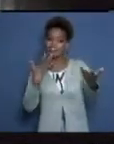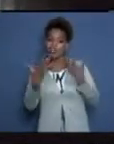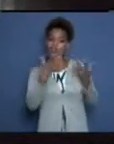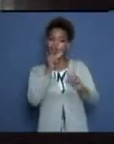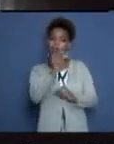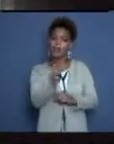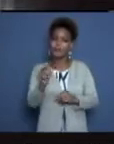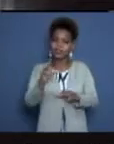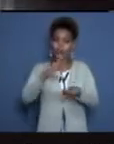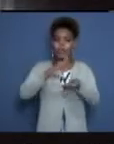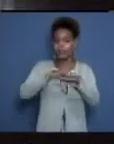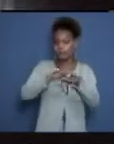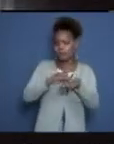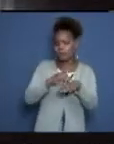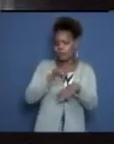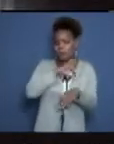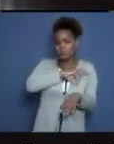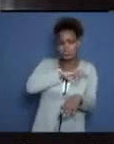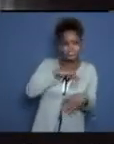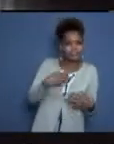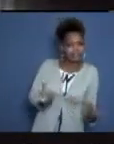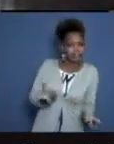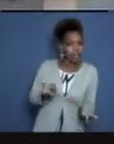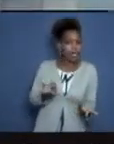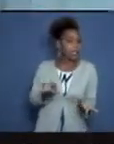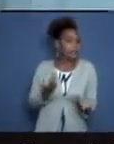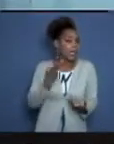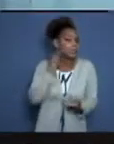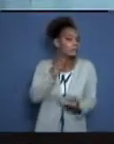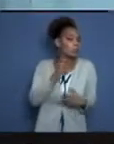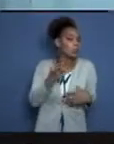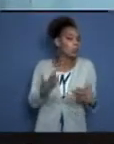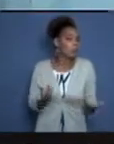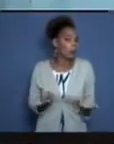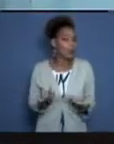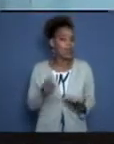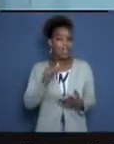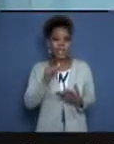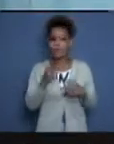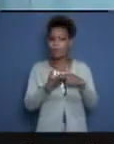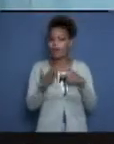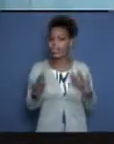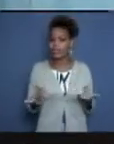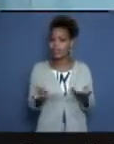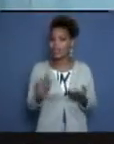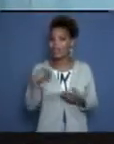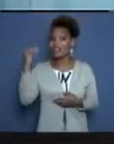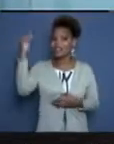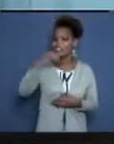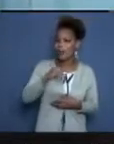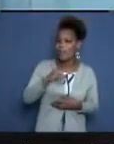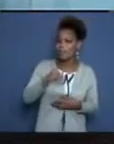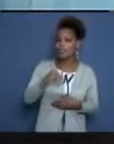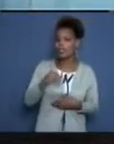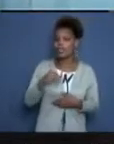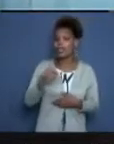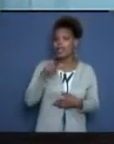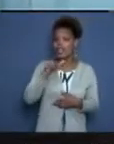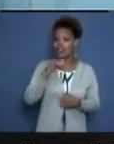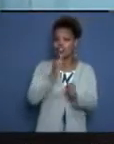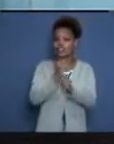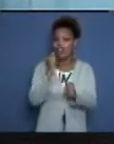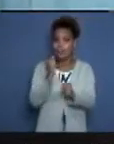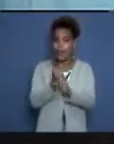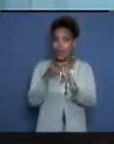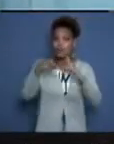se sentía, cómo lo habían tratado y esto forma parte de toda la tarea que se está llevando a cabo en la provincia de Holguín. También lo acompañó